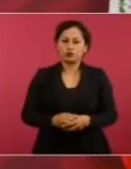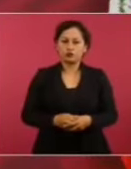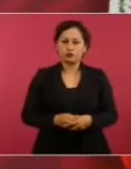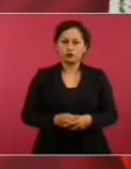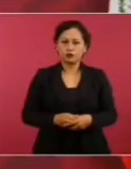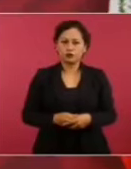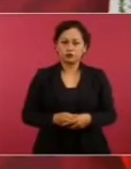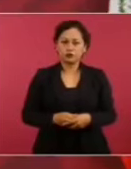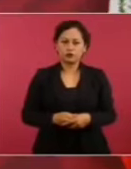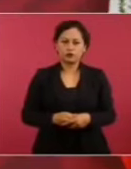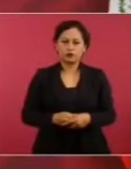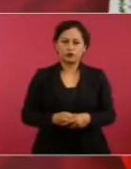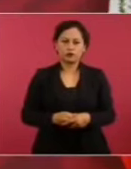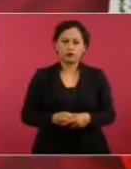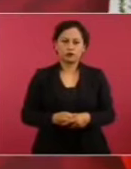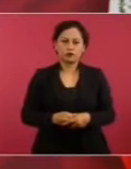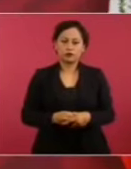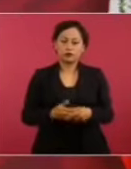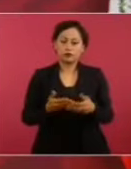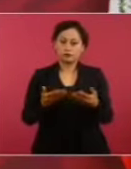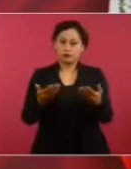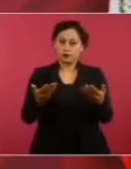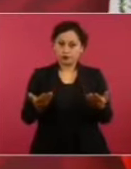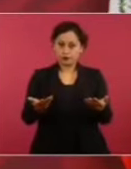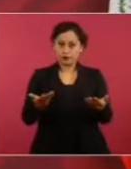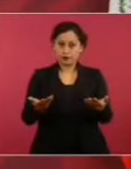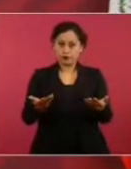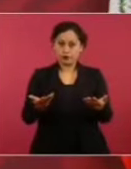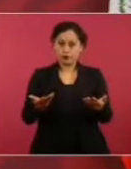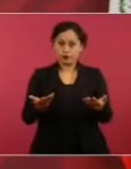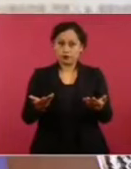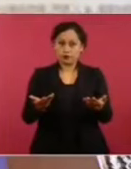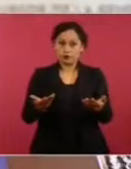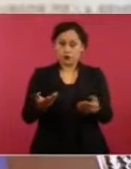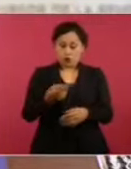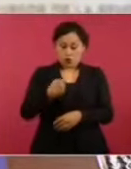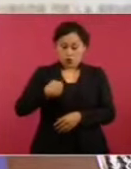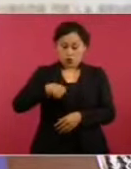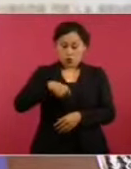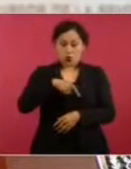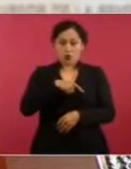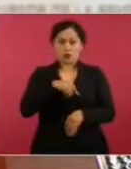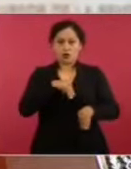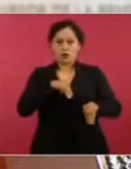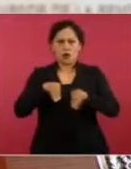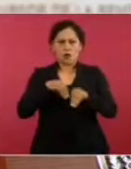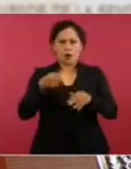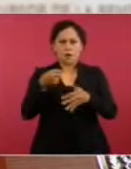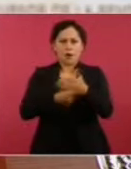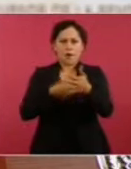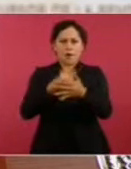El movimiento nuestro triunfó por eso,